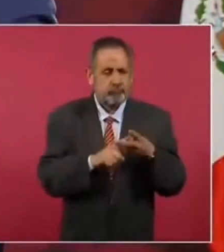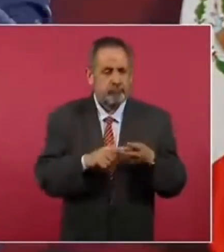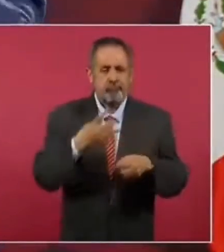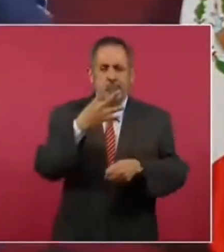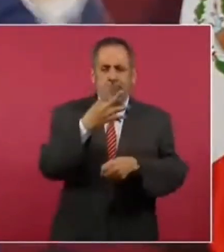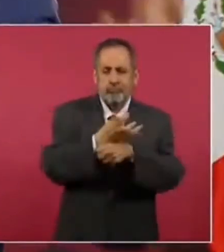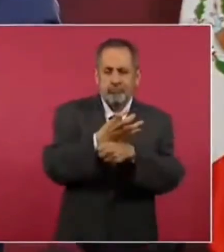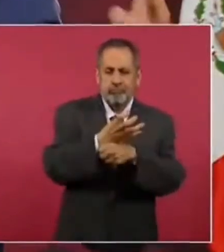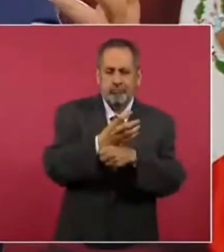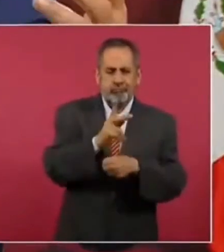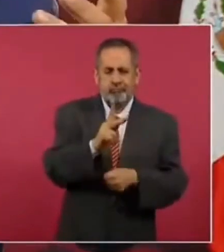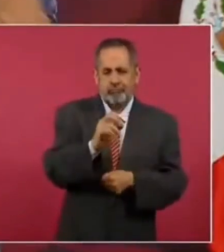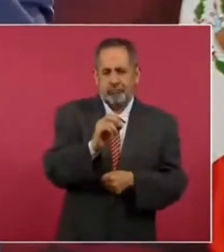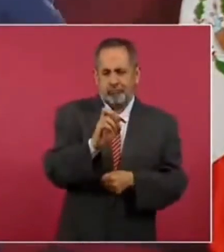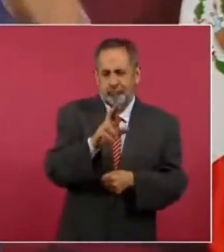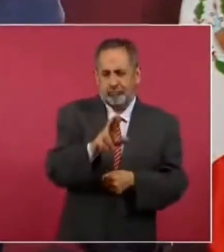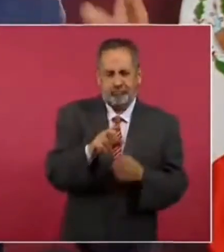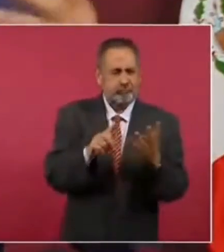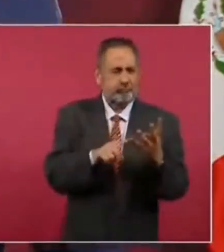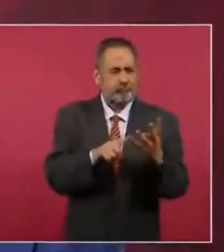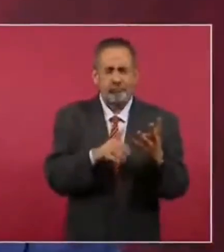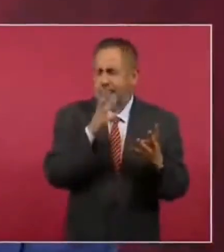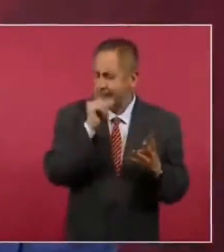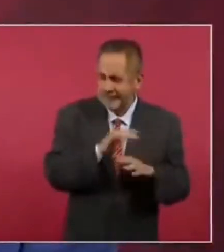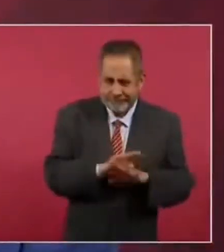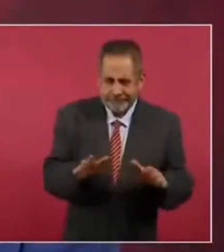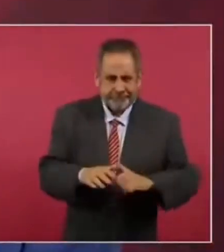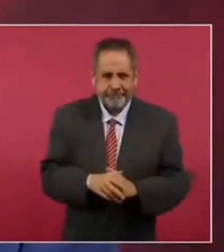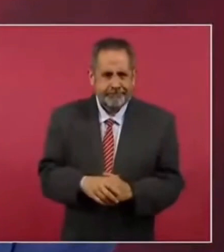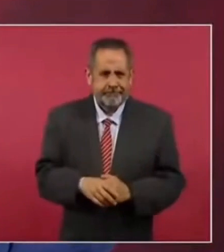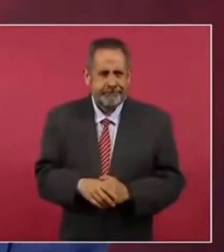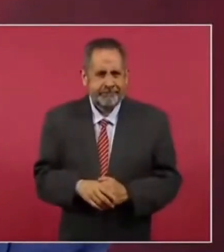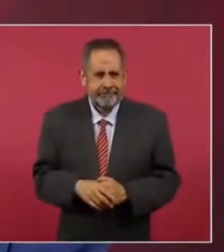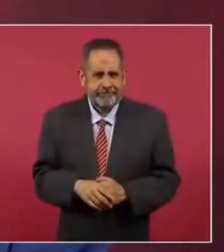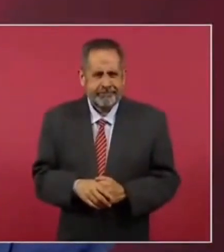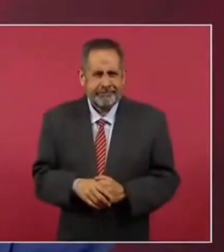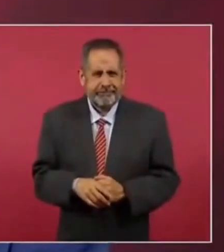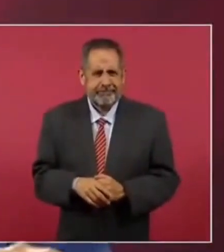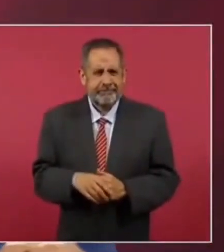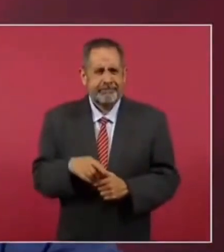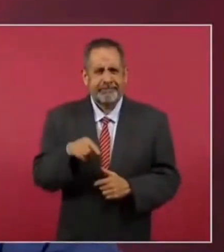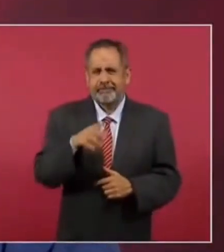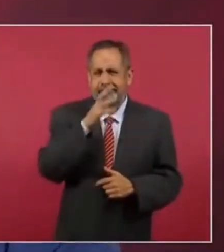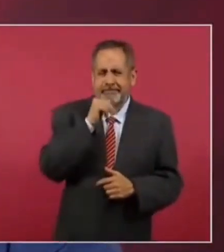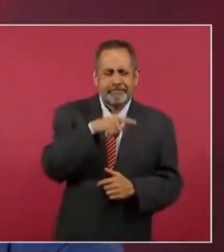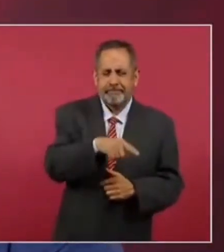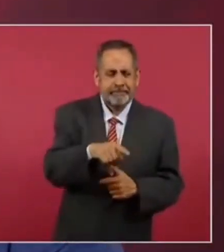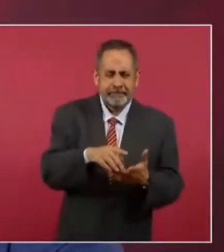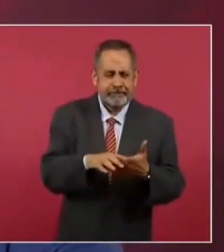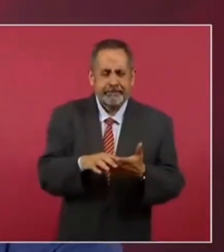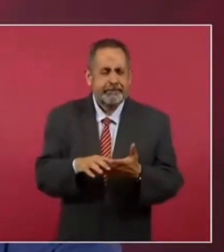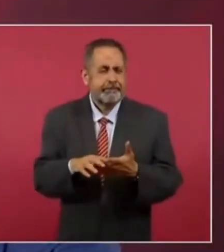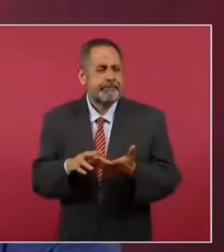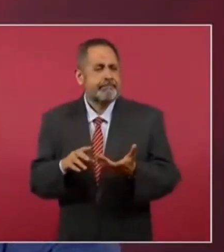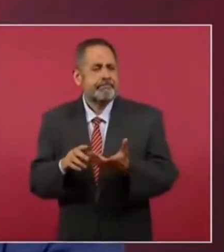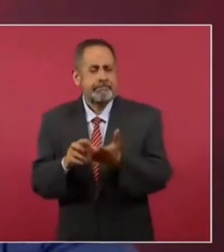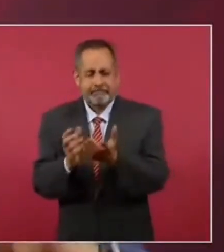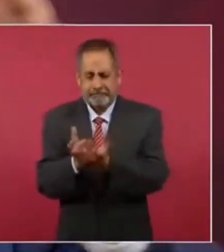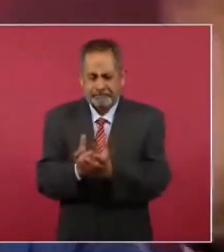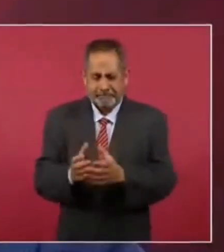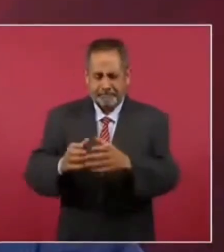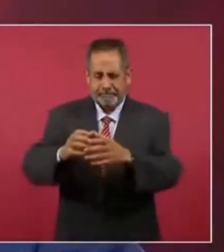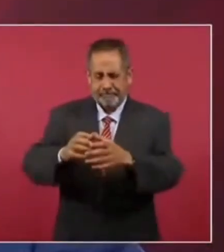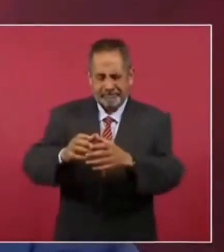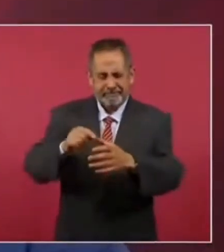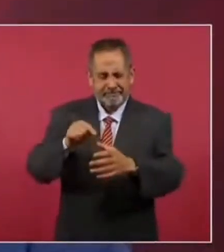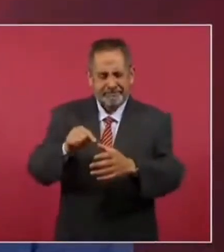ya no se puede poner botellas, digo, vino nuevo en botellas viejas, ya